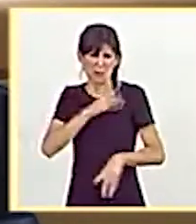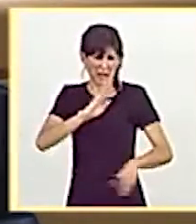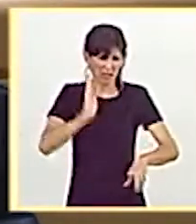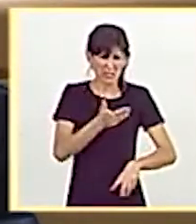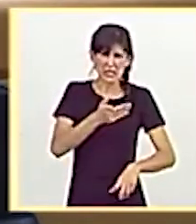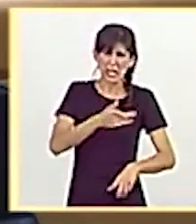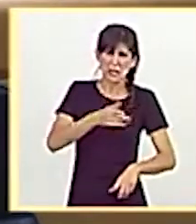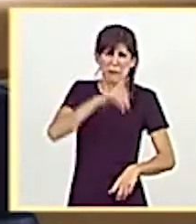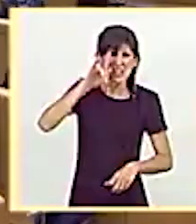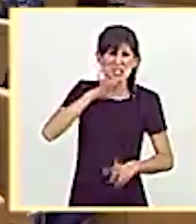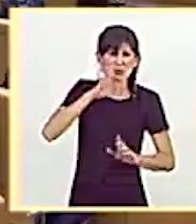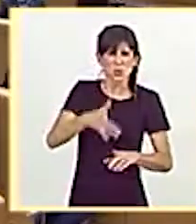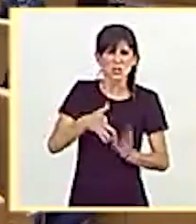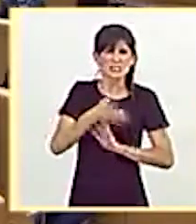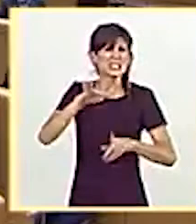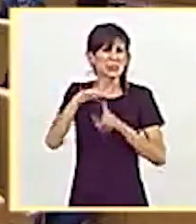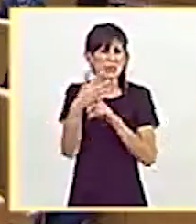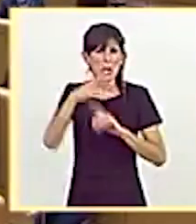preocupante?